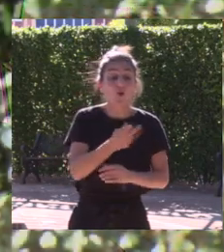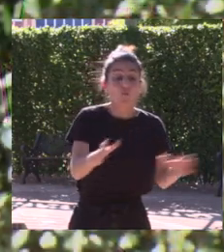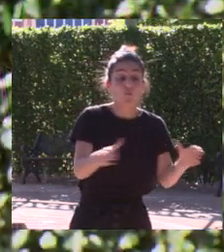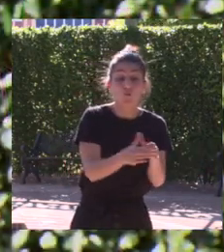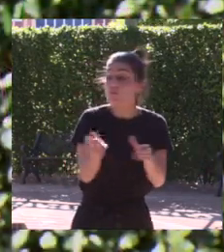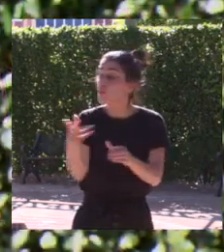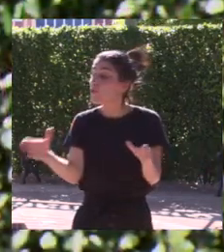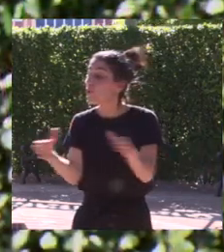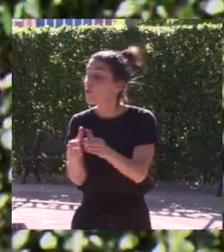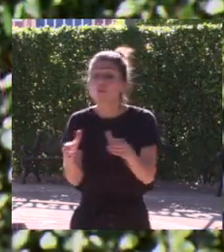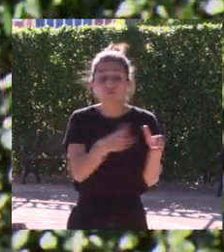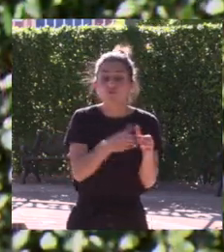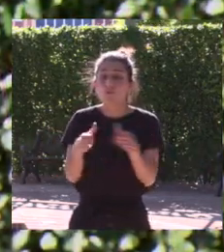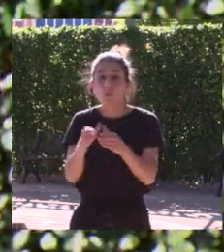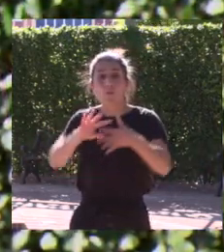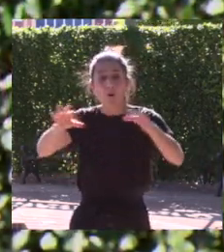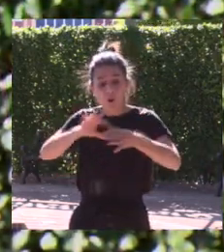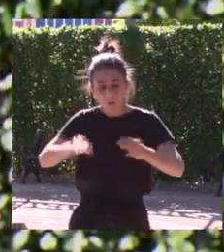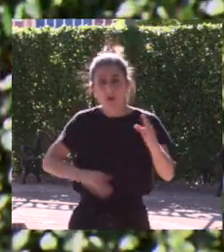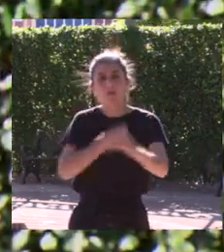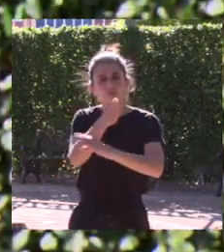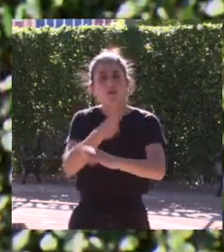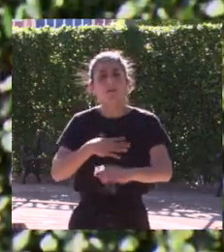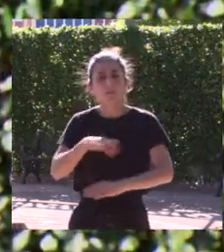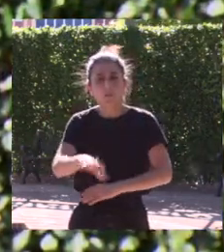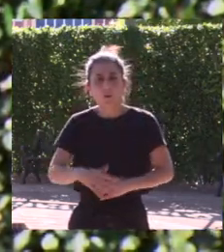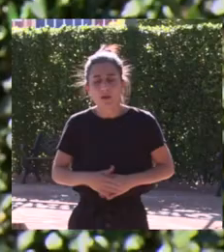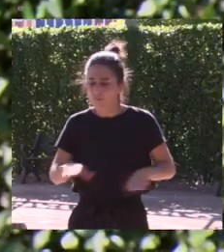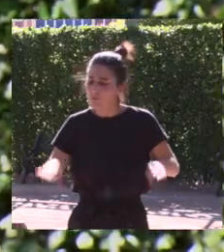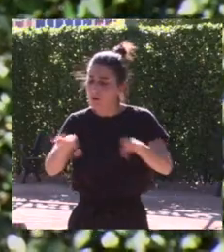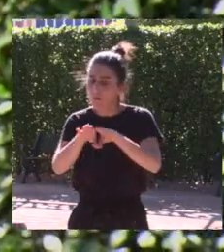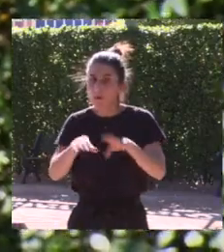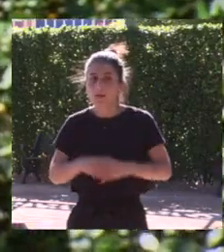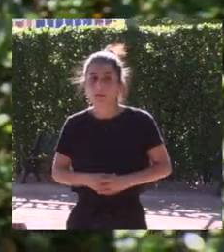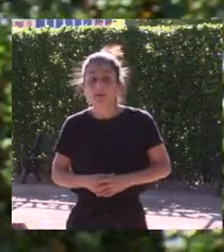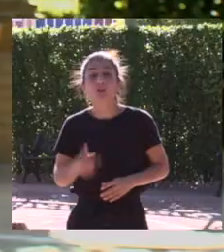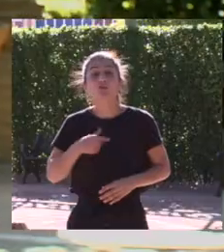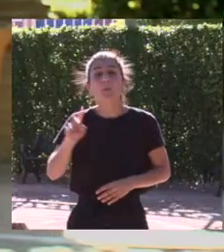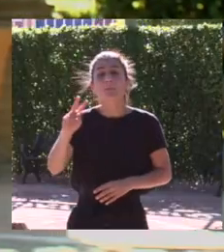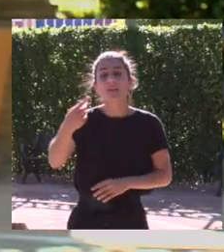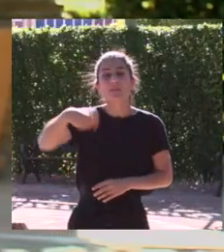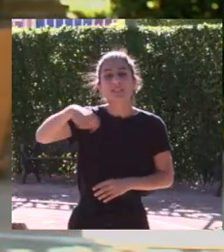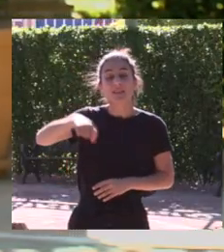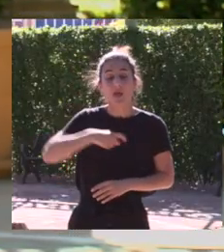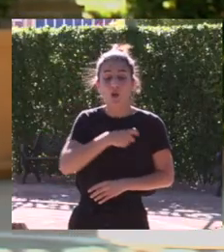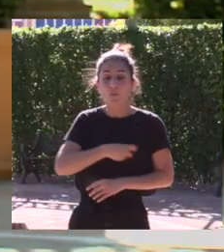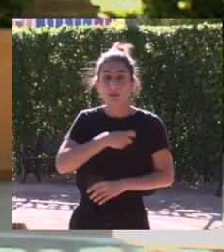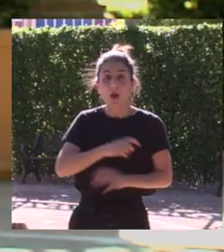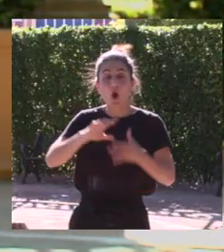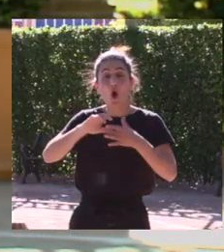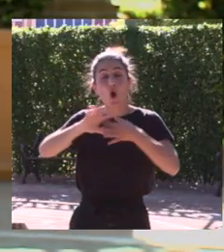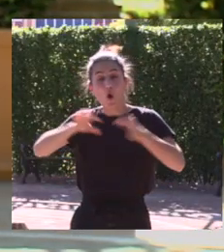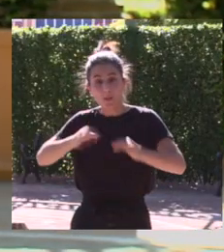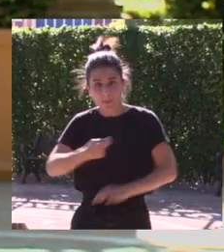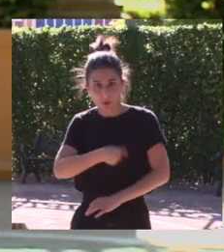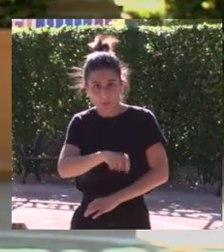igualdad de números que ellos a los juegos olímpicos por ejemplo he estado de vicepresidenta primera del comité